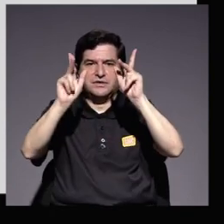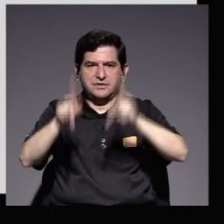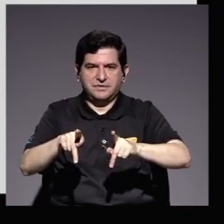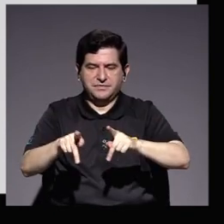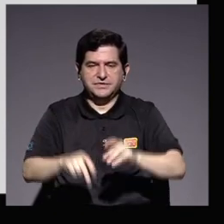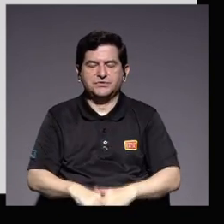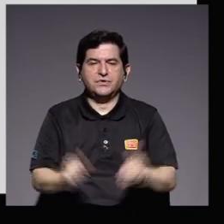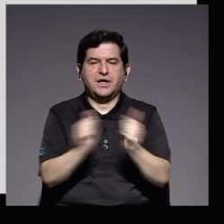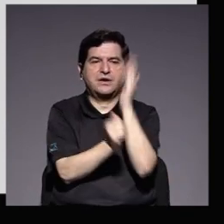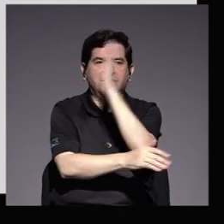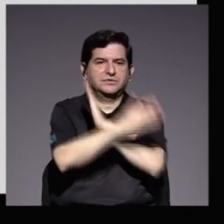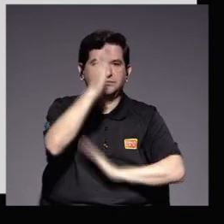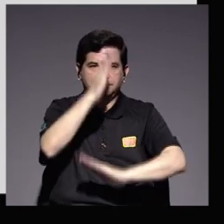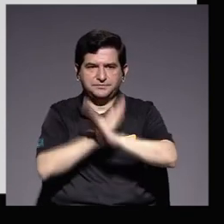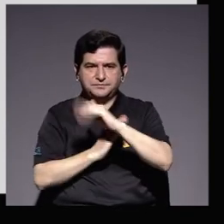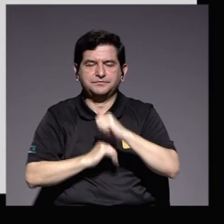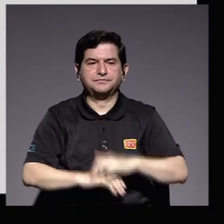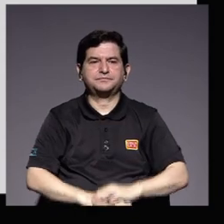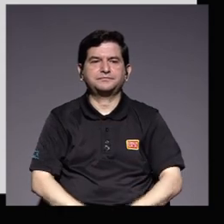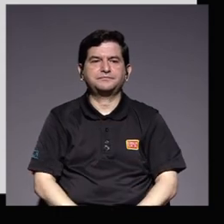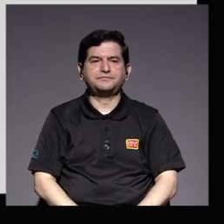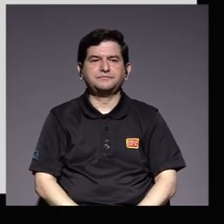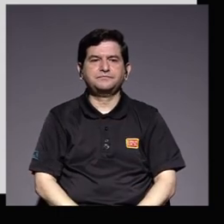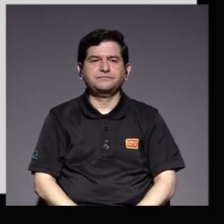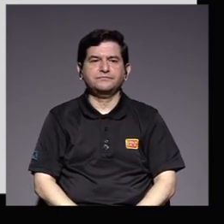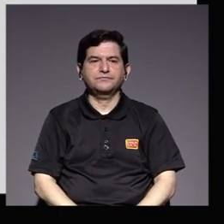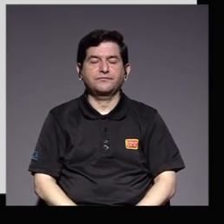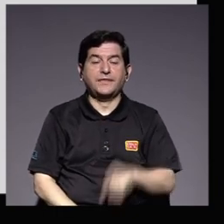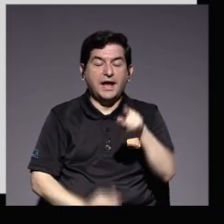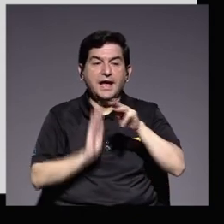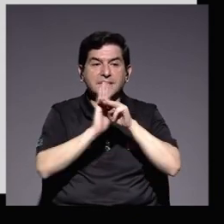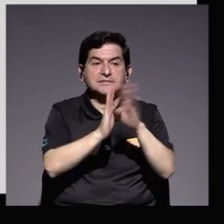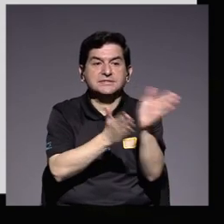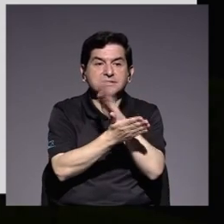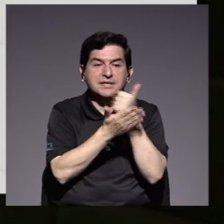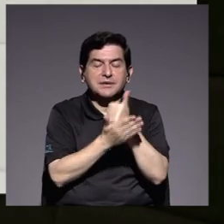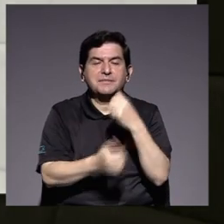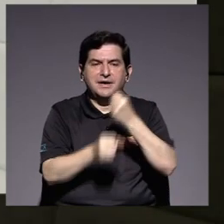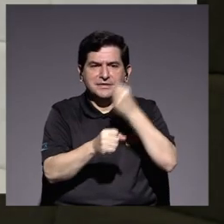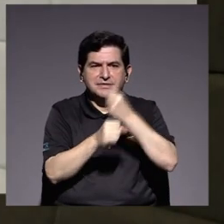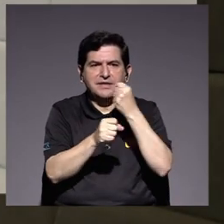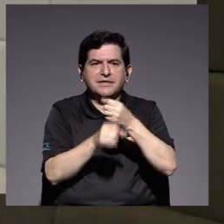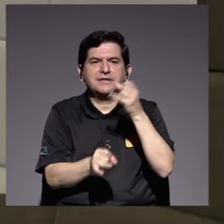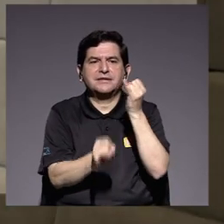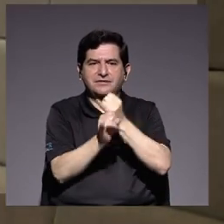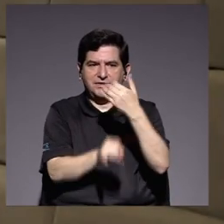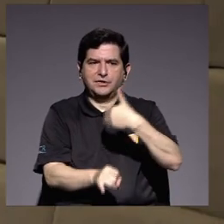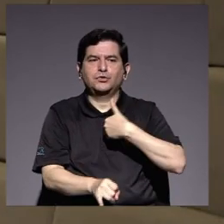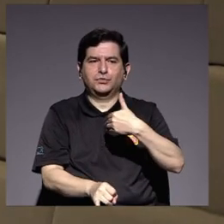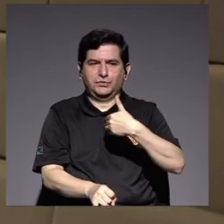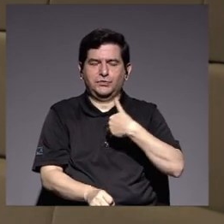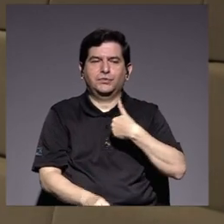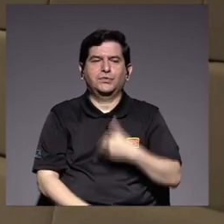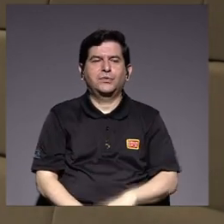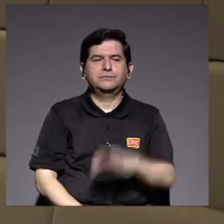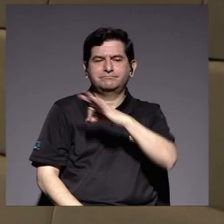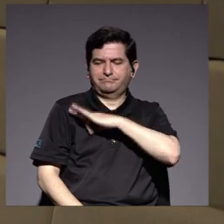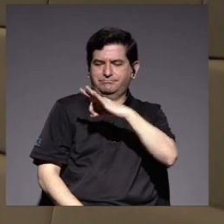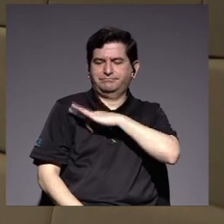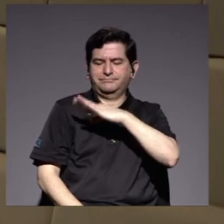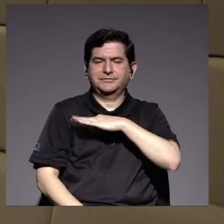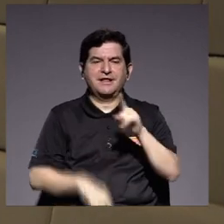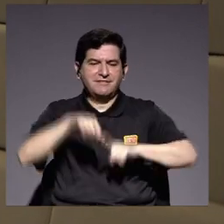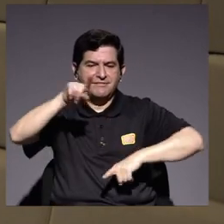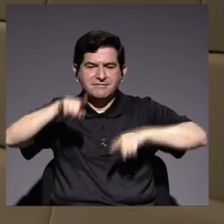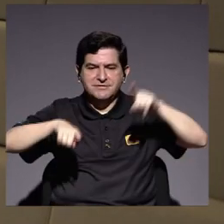con discapacidad sin duda este modelo es parte de los esfuerzos institucionales por favorecer la